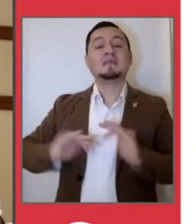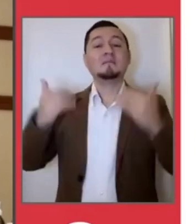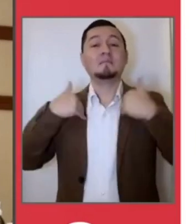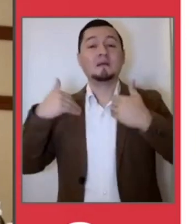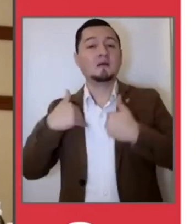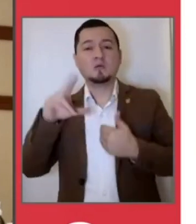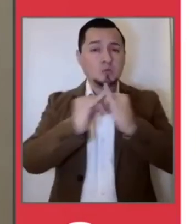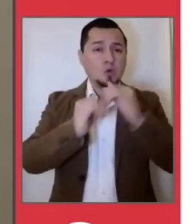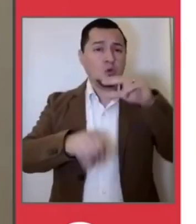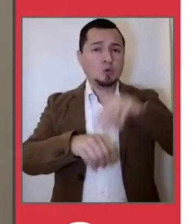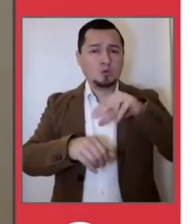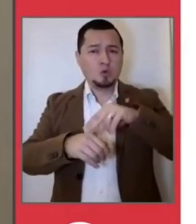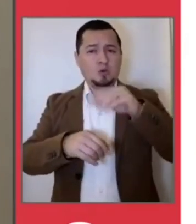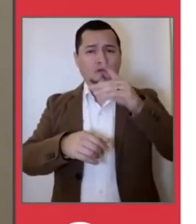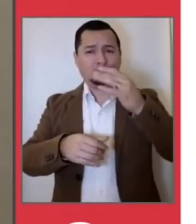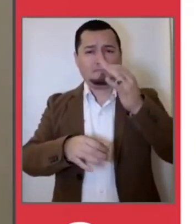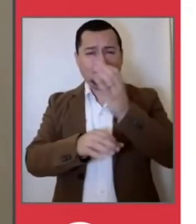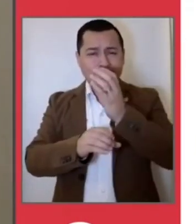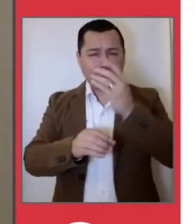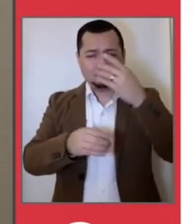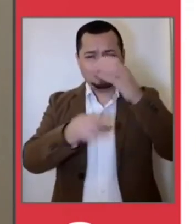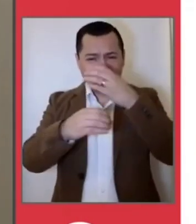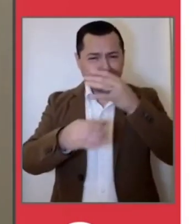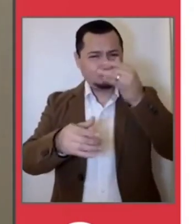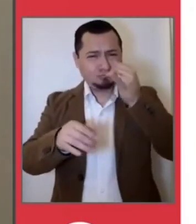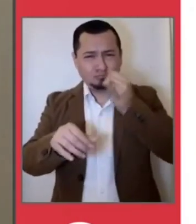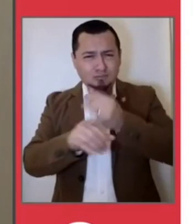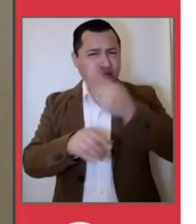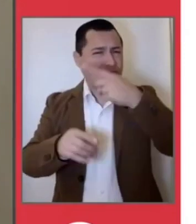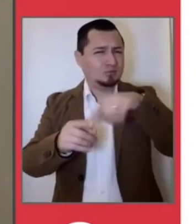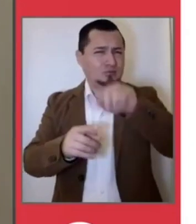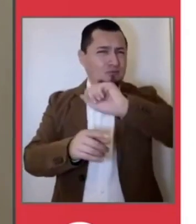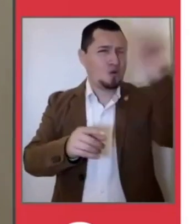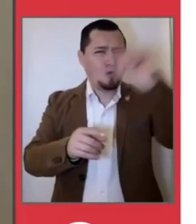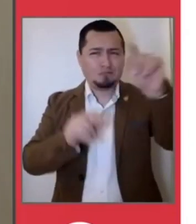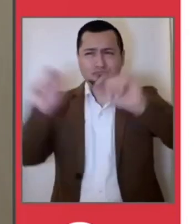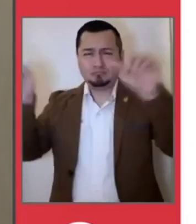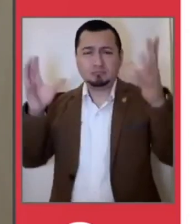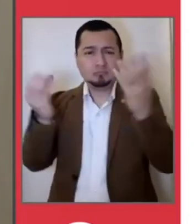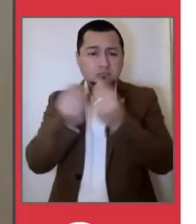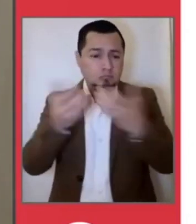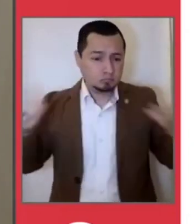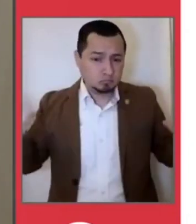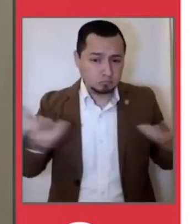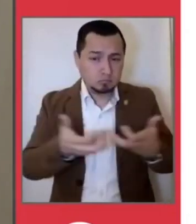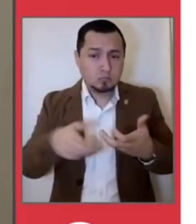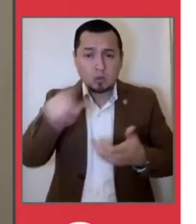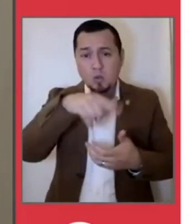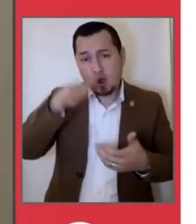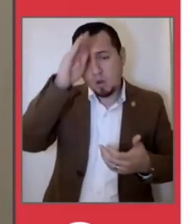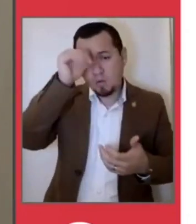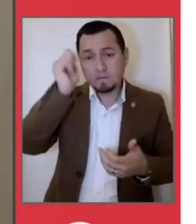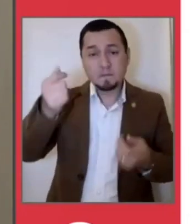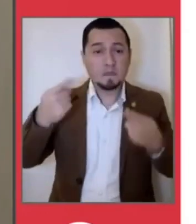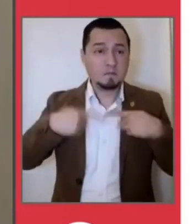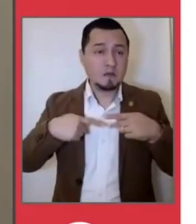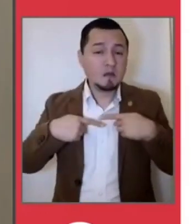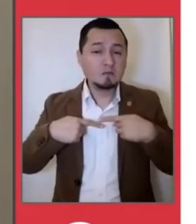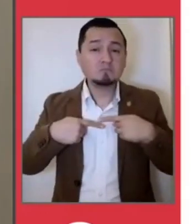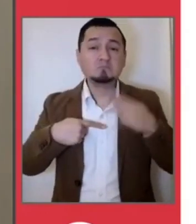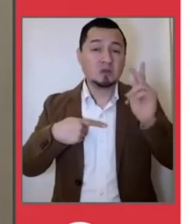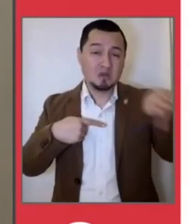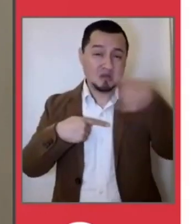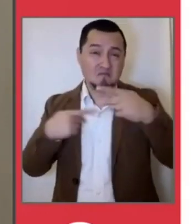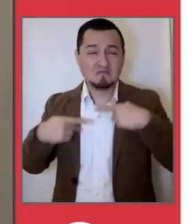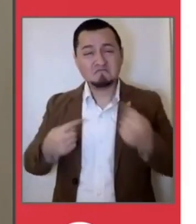o a convivir. Estamos haciendo todo lo que está a nuestro alcance desde el ámbito público, pero sin la gente no podemos.